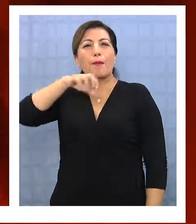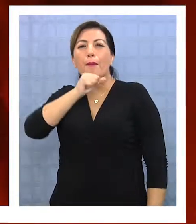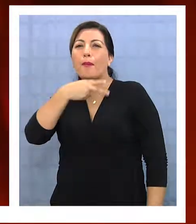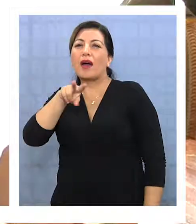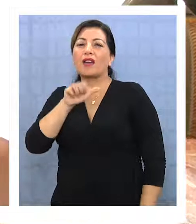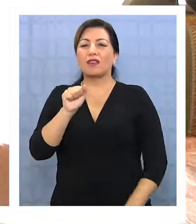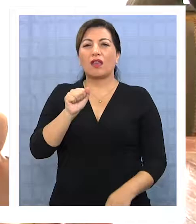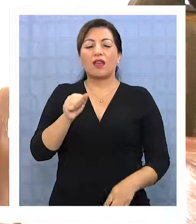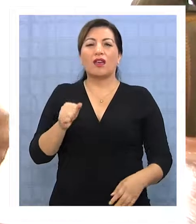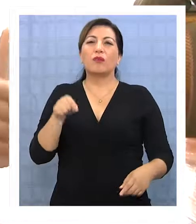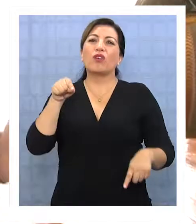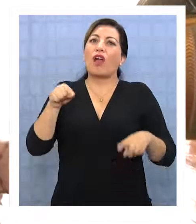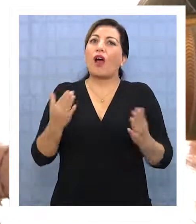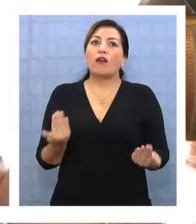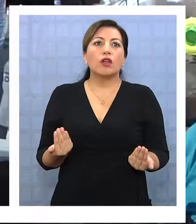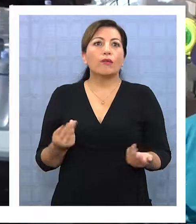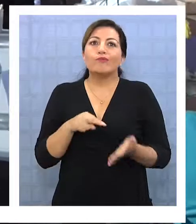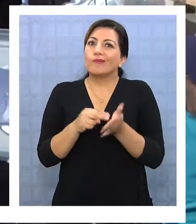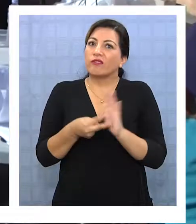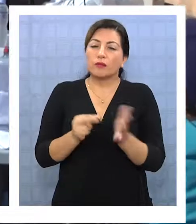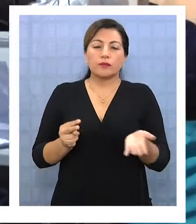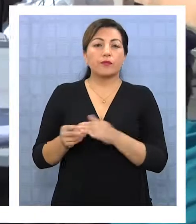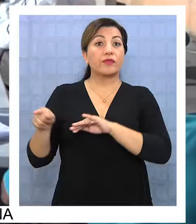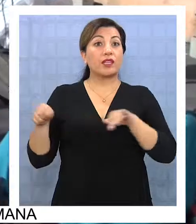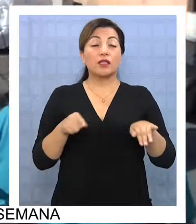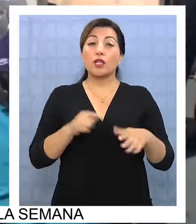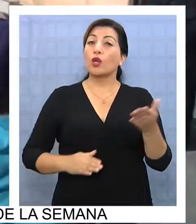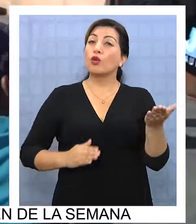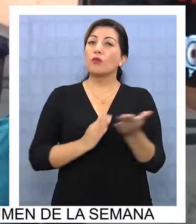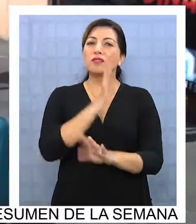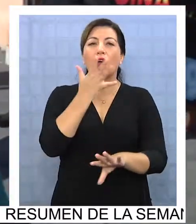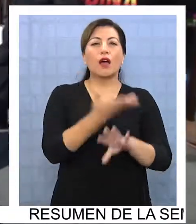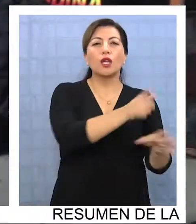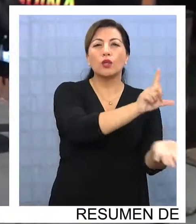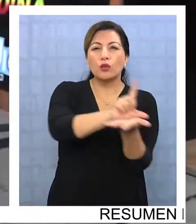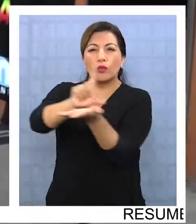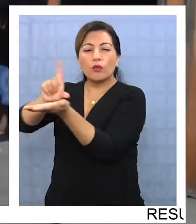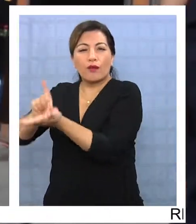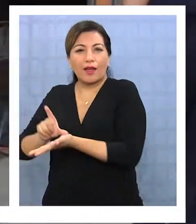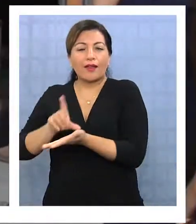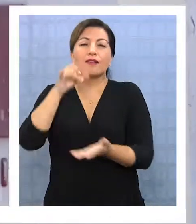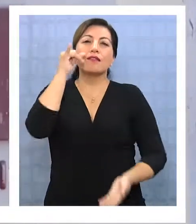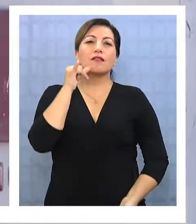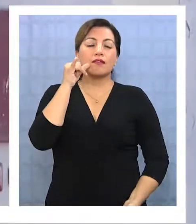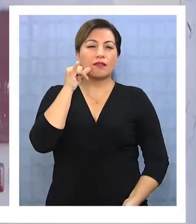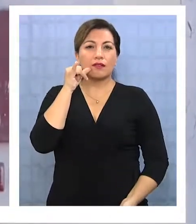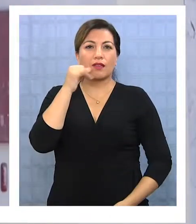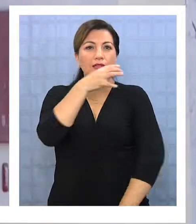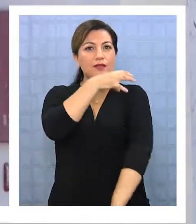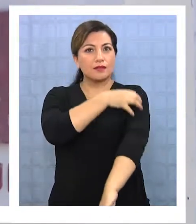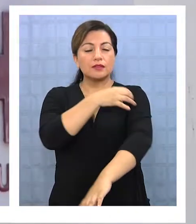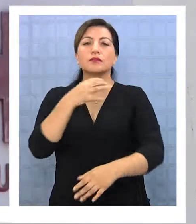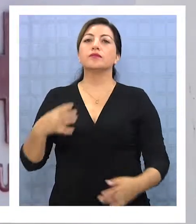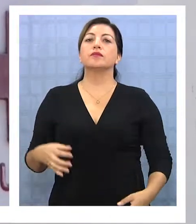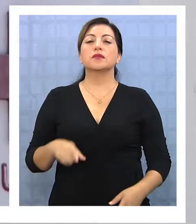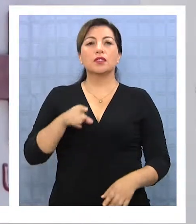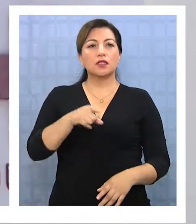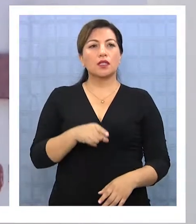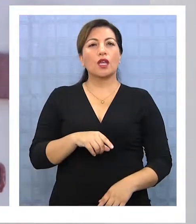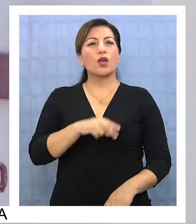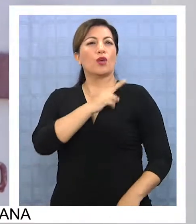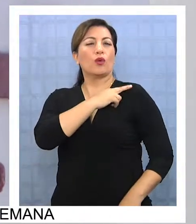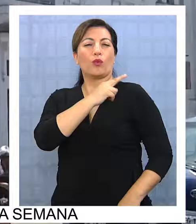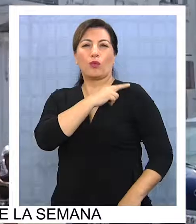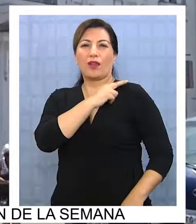finalmente van a ser un problema y de hecho lo han dicho. Comienzan a aparecer los centros de acopio en distintos puntos de la ciudad y la región. Guardia Civil y